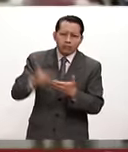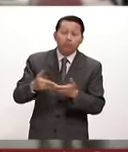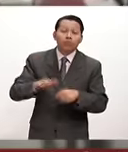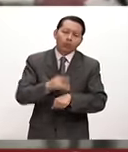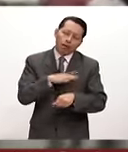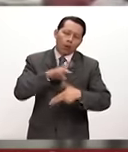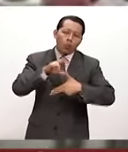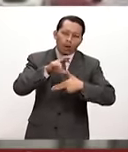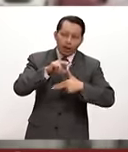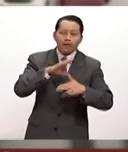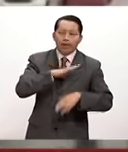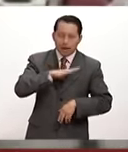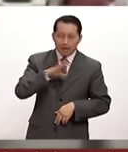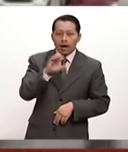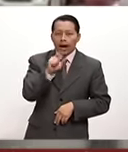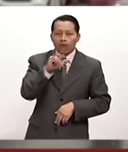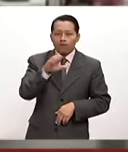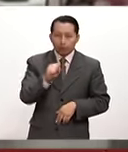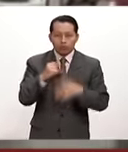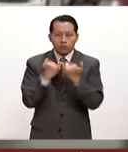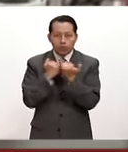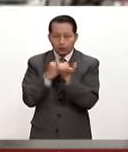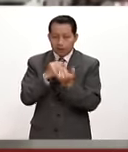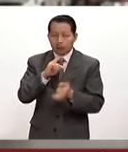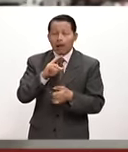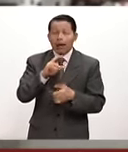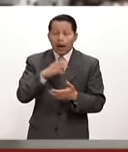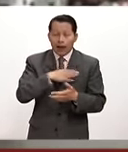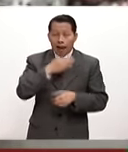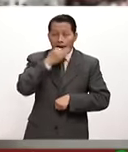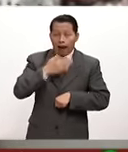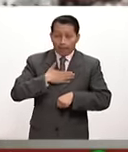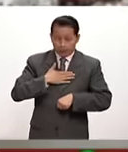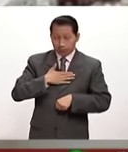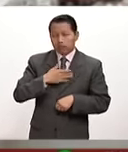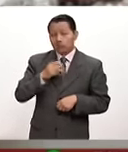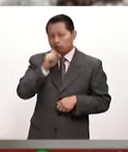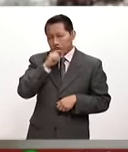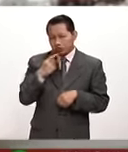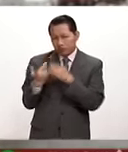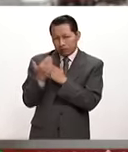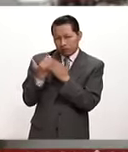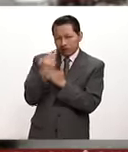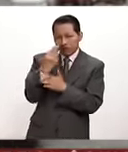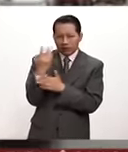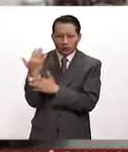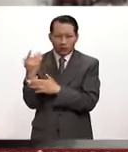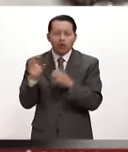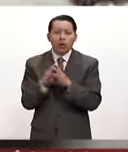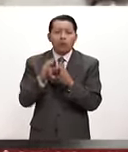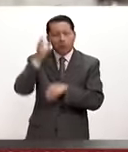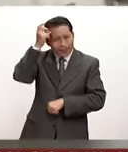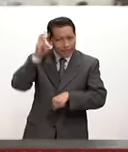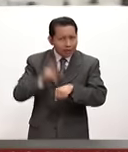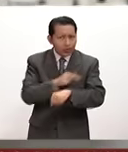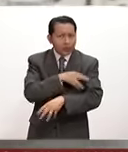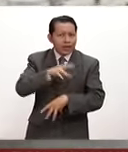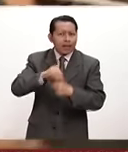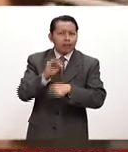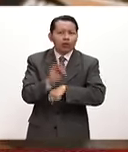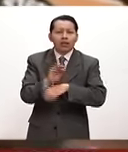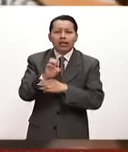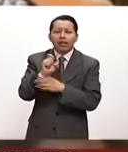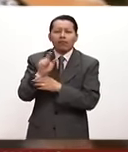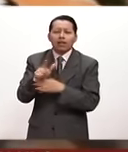huracán en la zona de Los Cabos. Me reportaba a las 3.50 de la mañana Ricardo de la Cruz Musalema, el director general de protección civil.